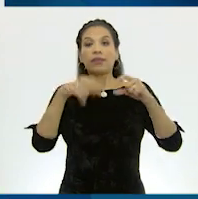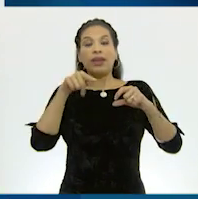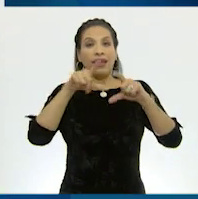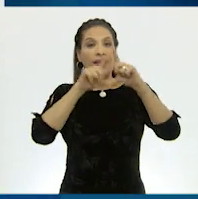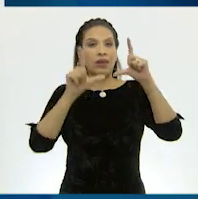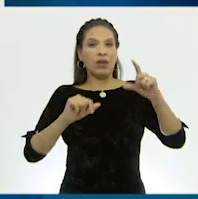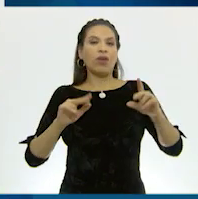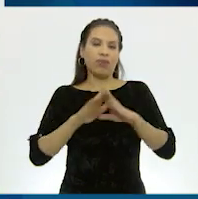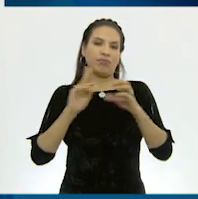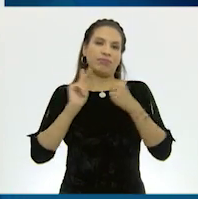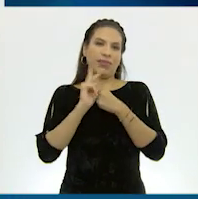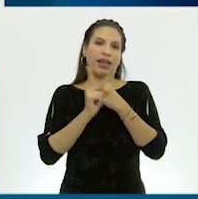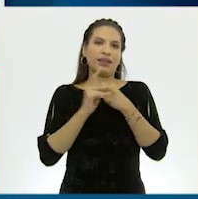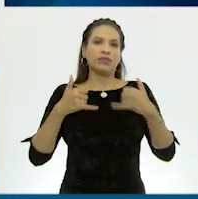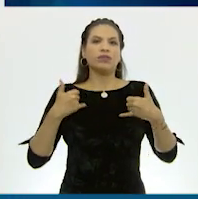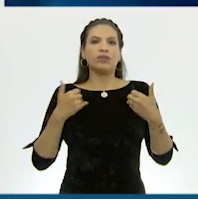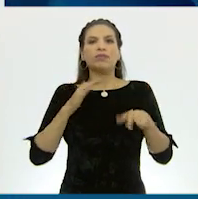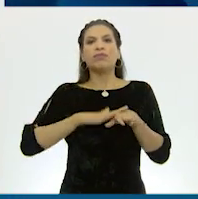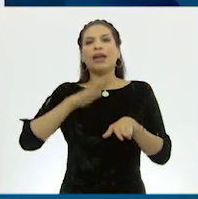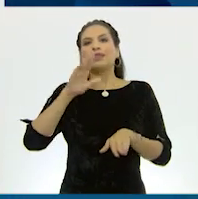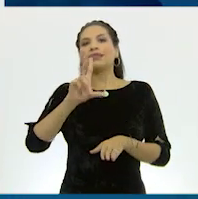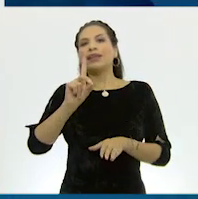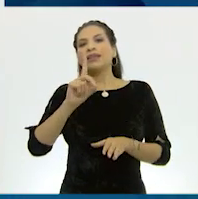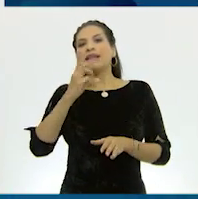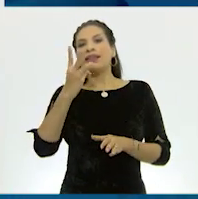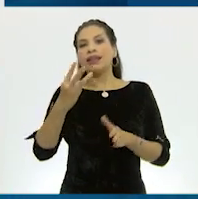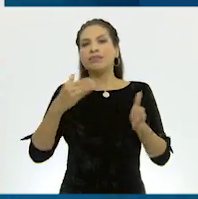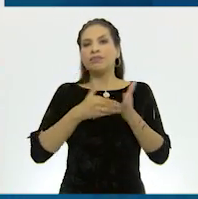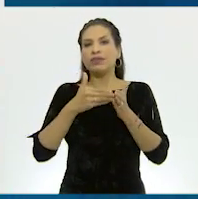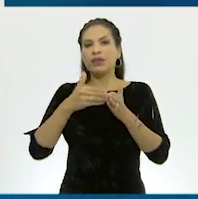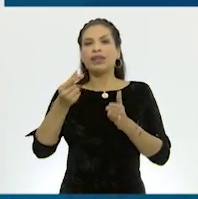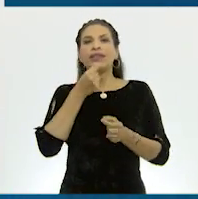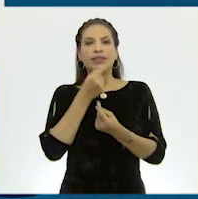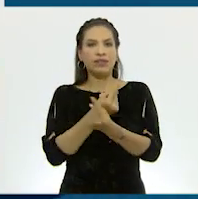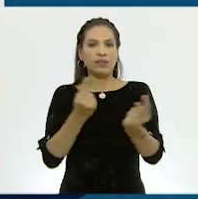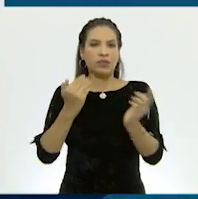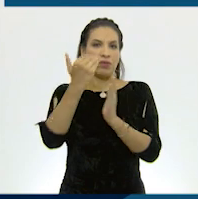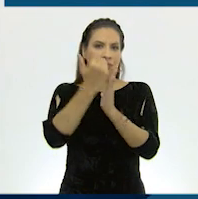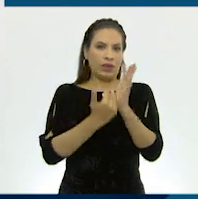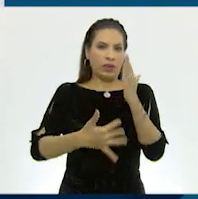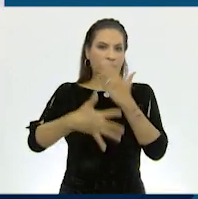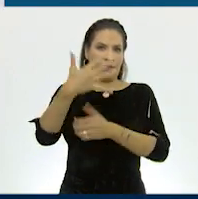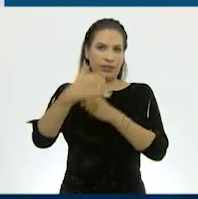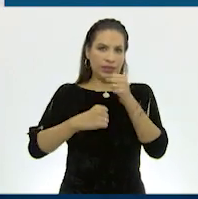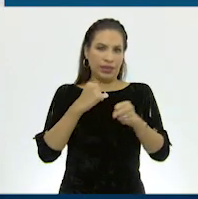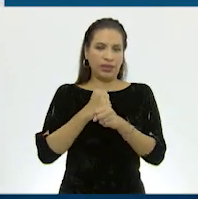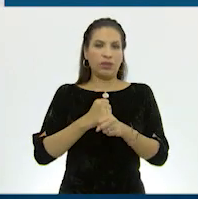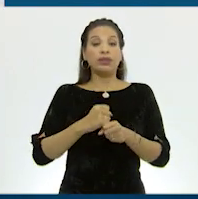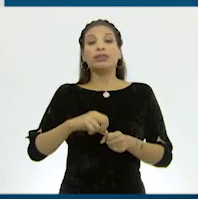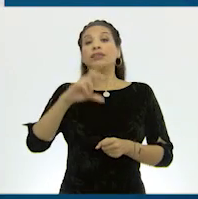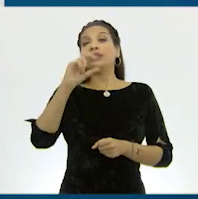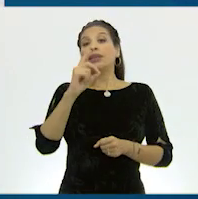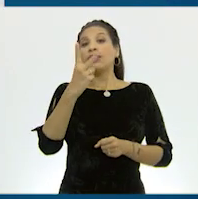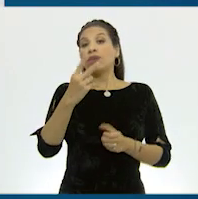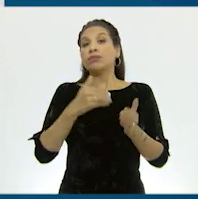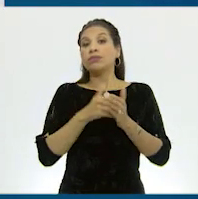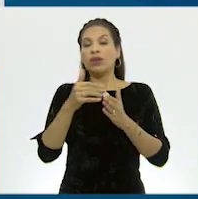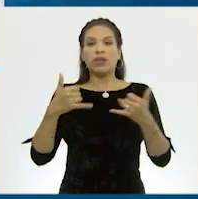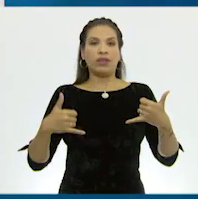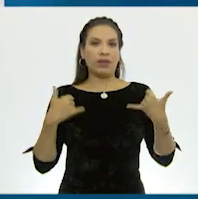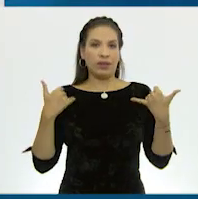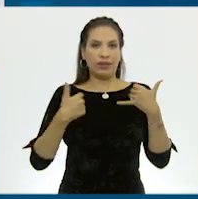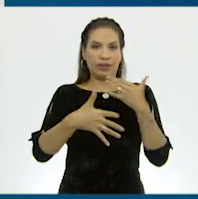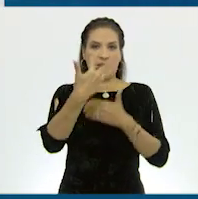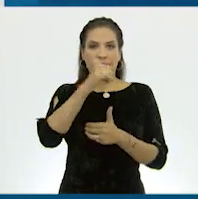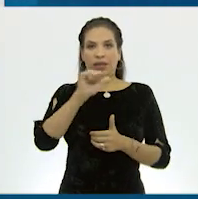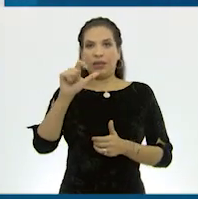un país joven en el que residen poco más de 33 millones de niños menores de 15 años, casi 32 millones de jóvenes